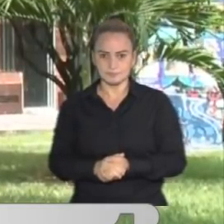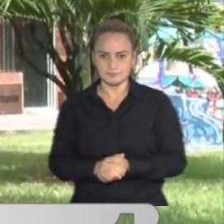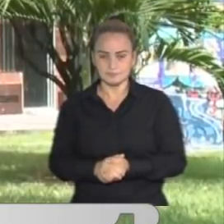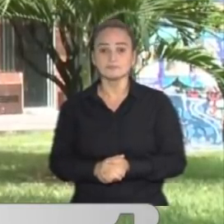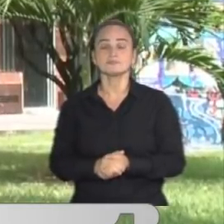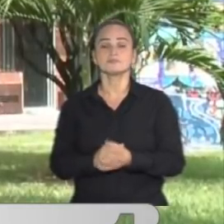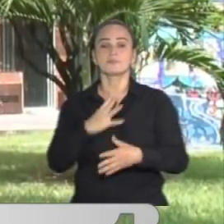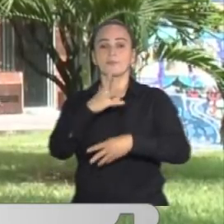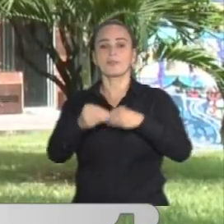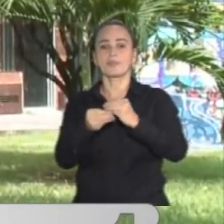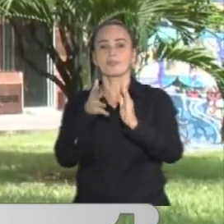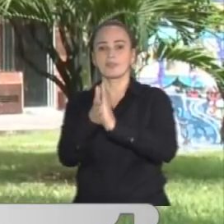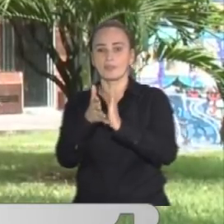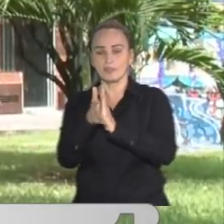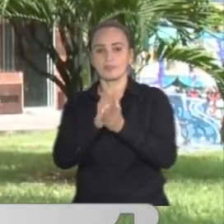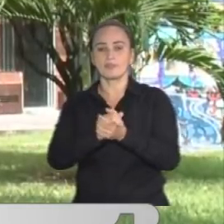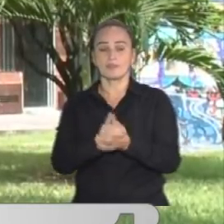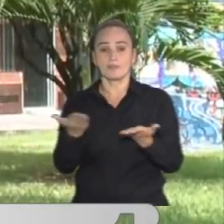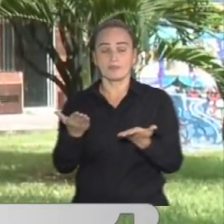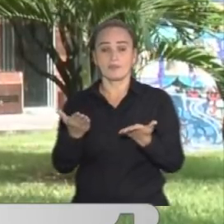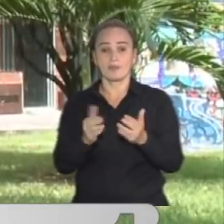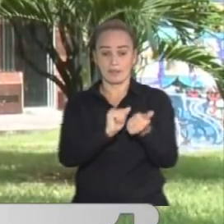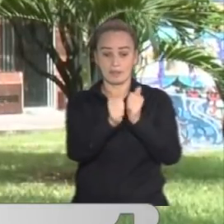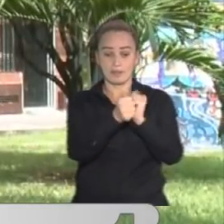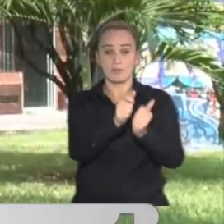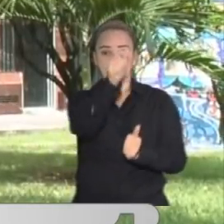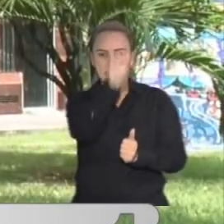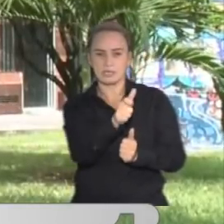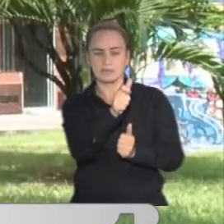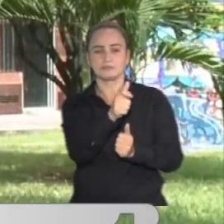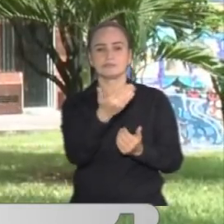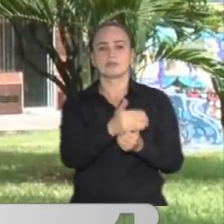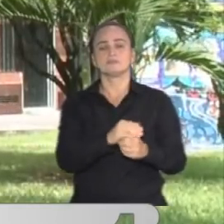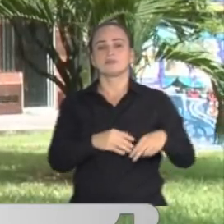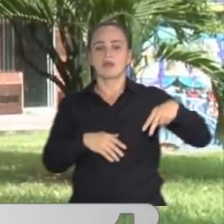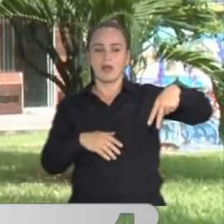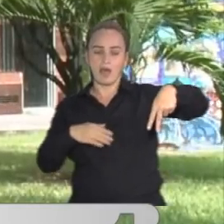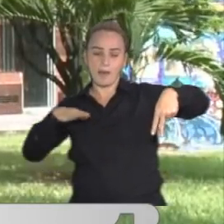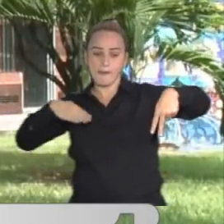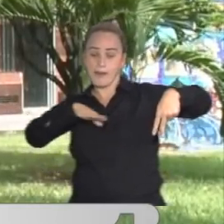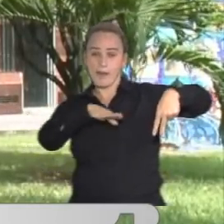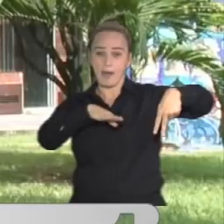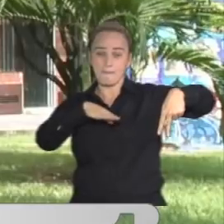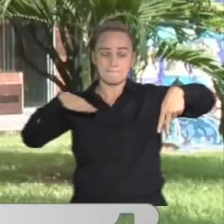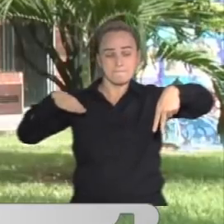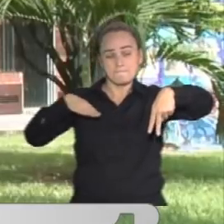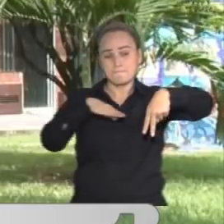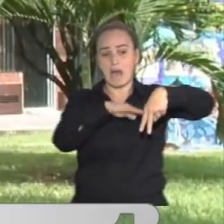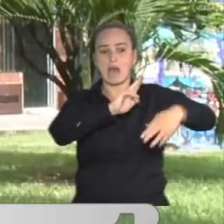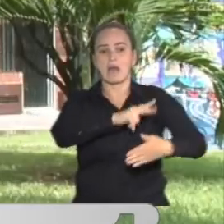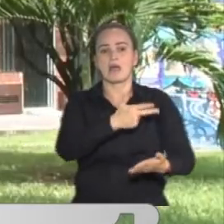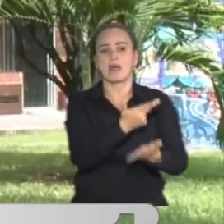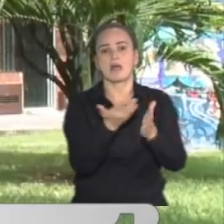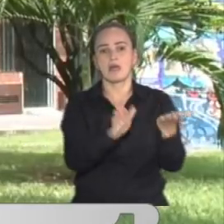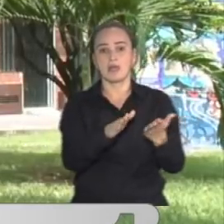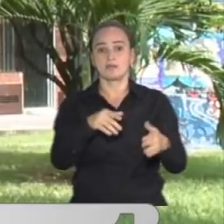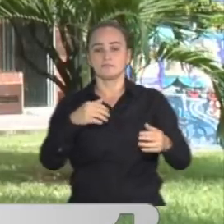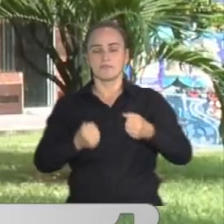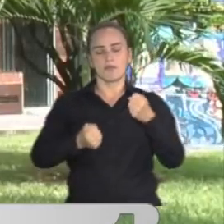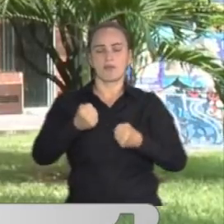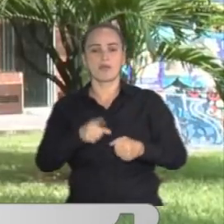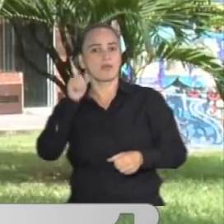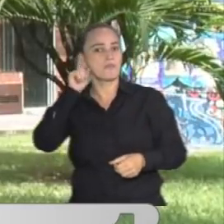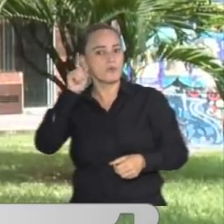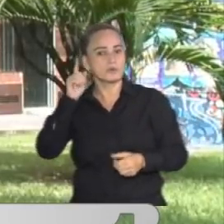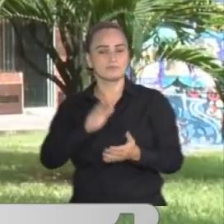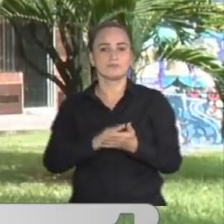Y en otras noticias, un deportista fue arrollado por un sujeto que conducía bajo los efectos del licor en la